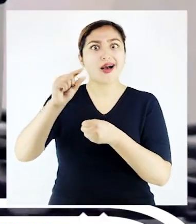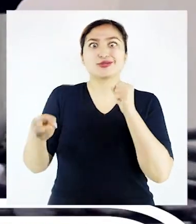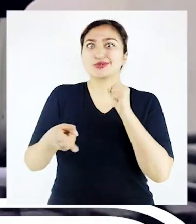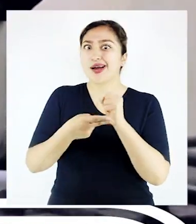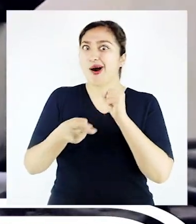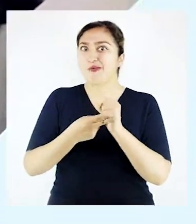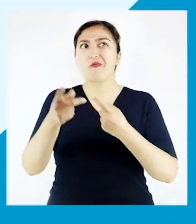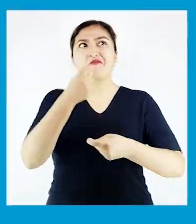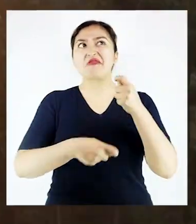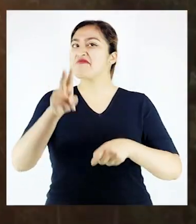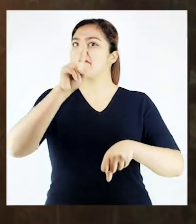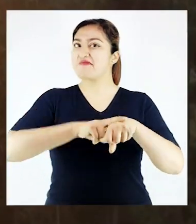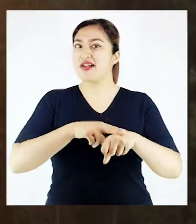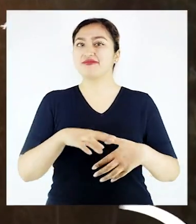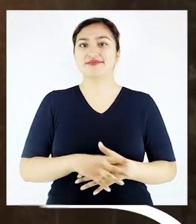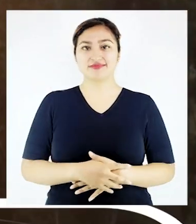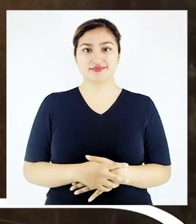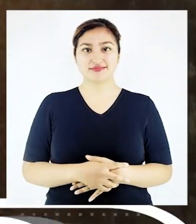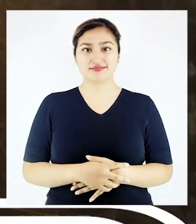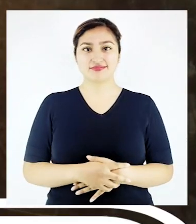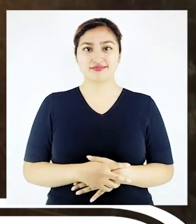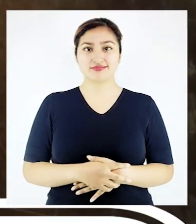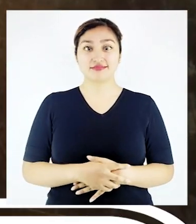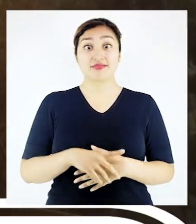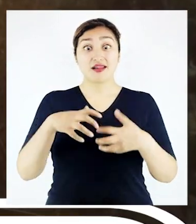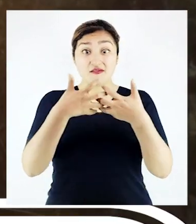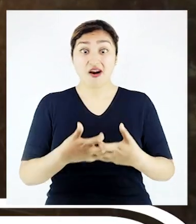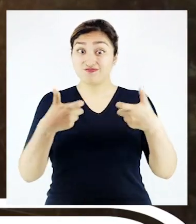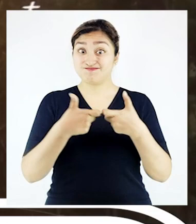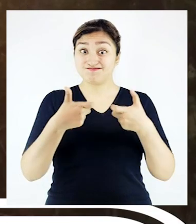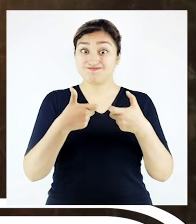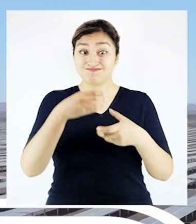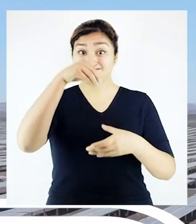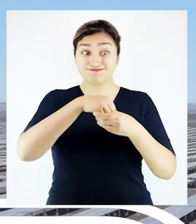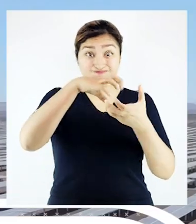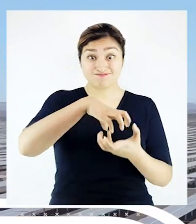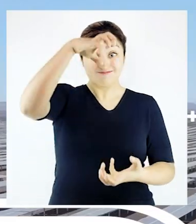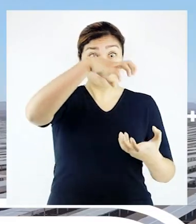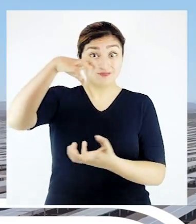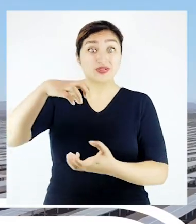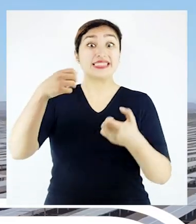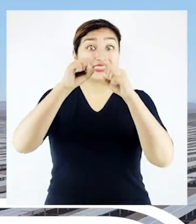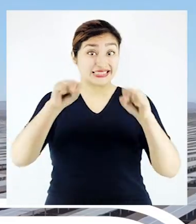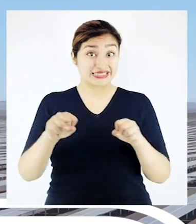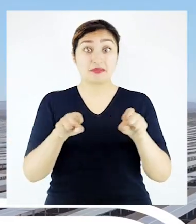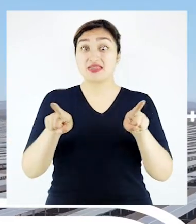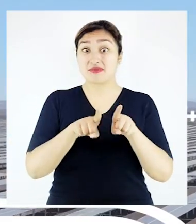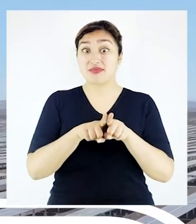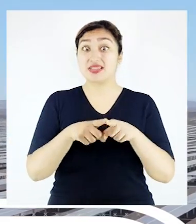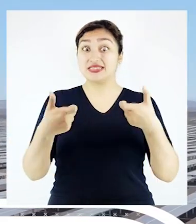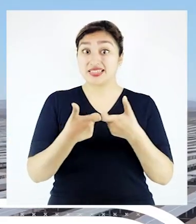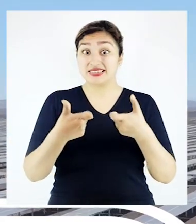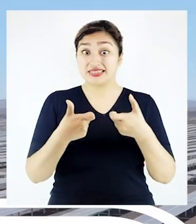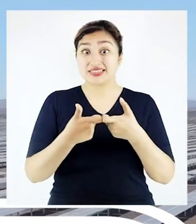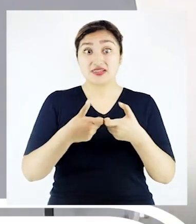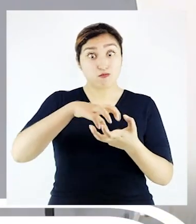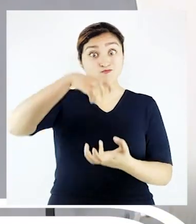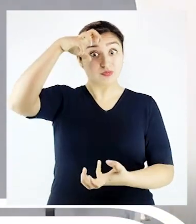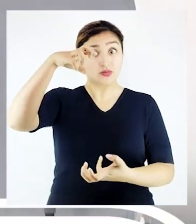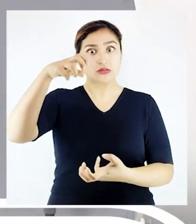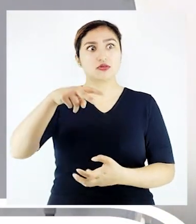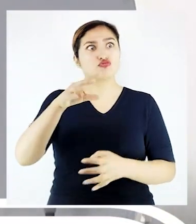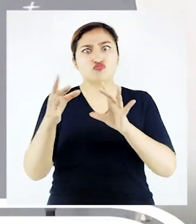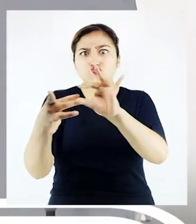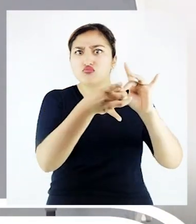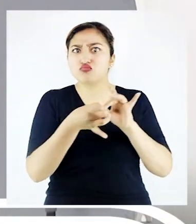está garantizado. Incluyendo los sistemas aislados y el sistema eléctrico interconectado nacional, al mes de julio la